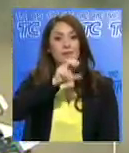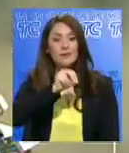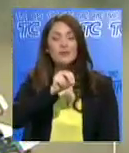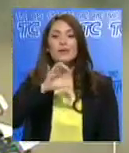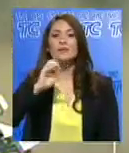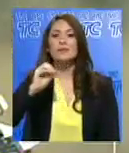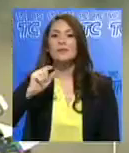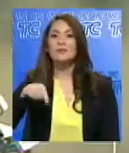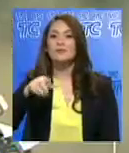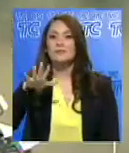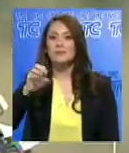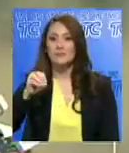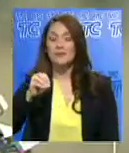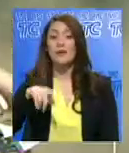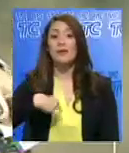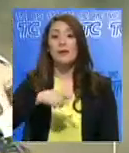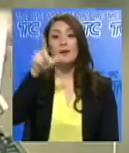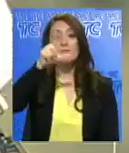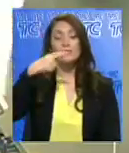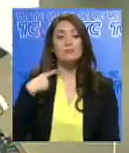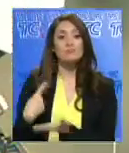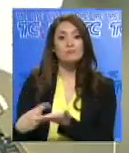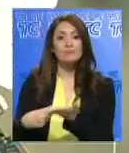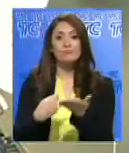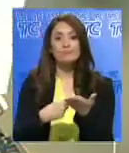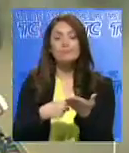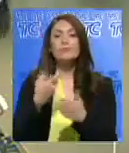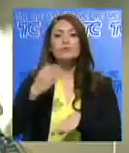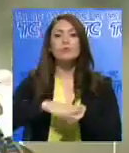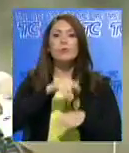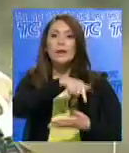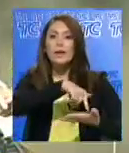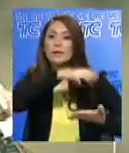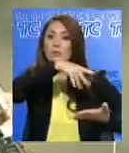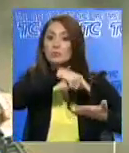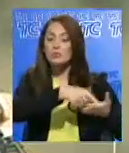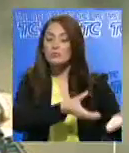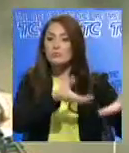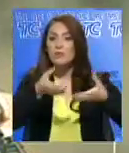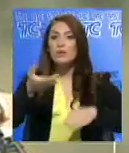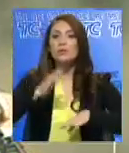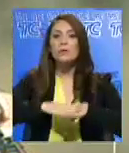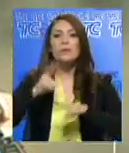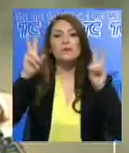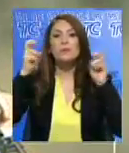,50. Y el lunes se dijo, en base del estudio, de que era efecto de las salvaguardias.